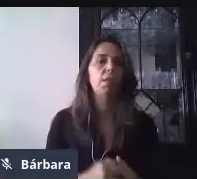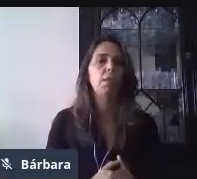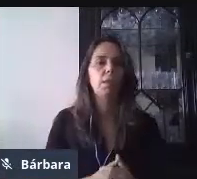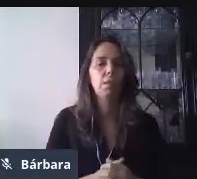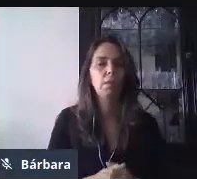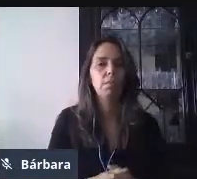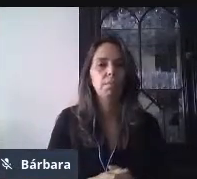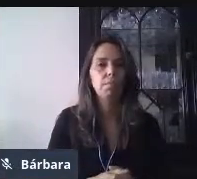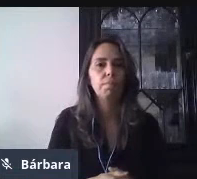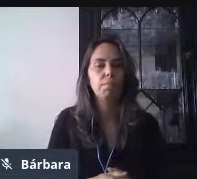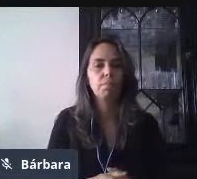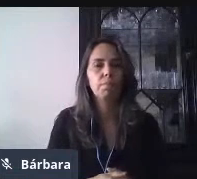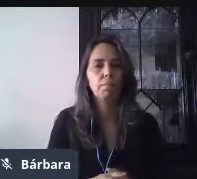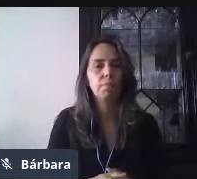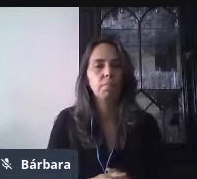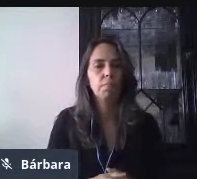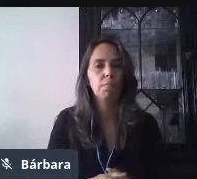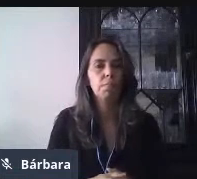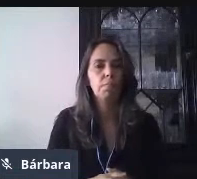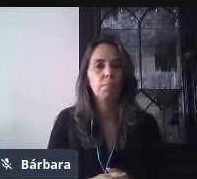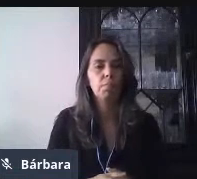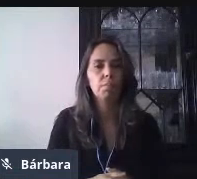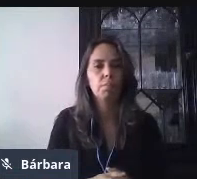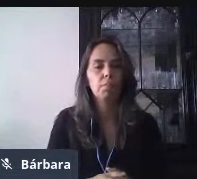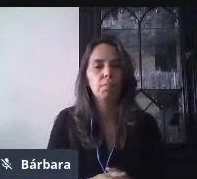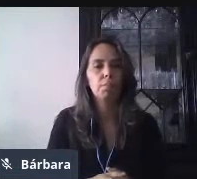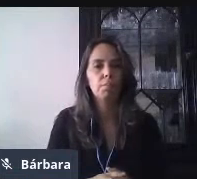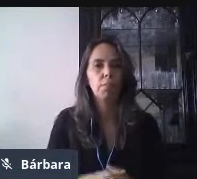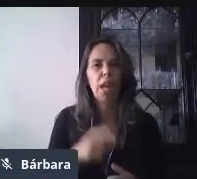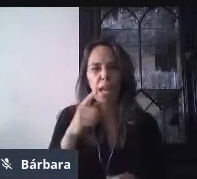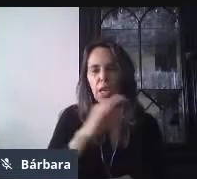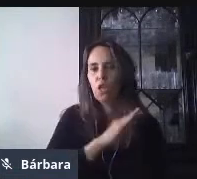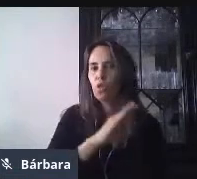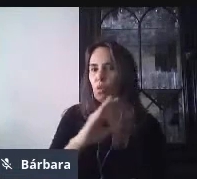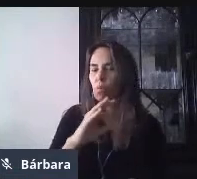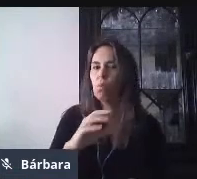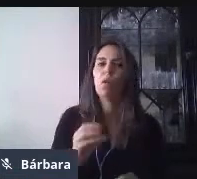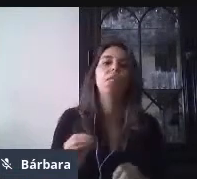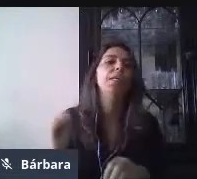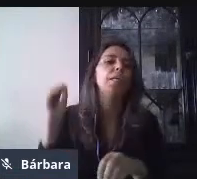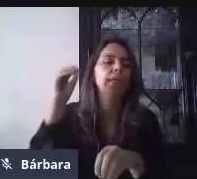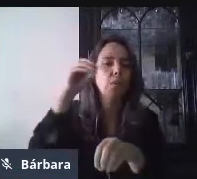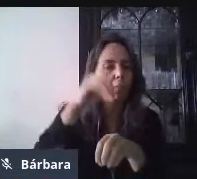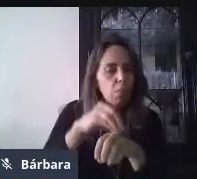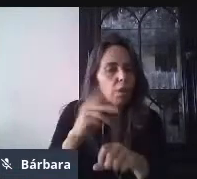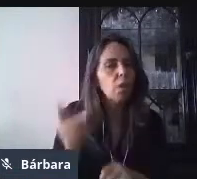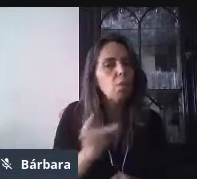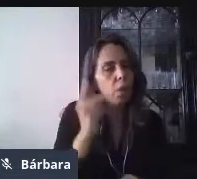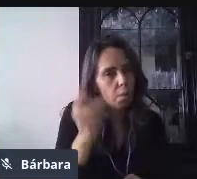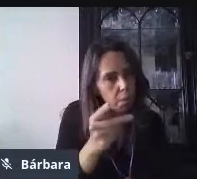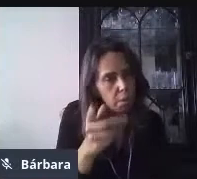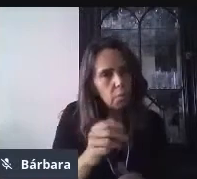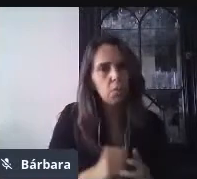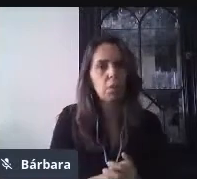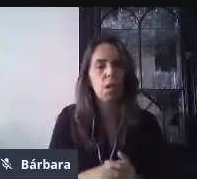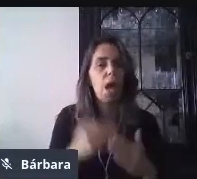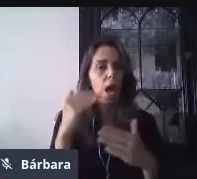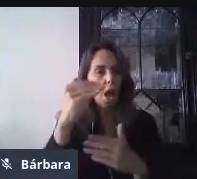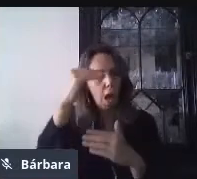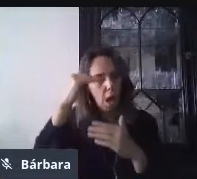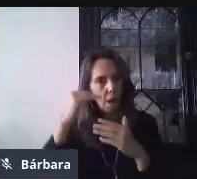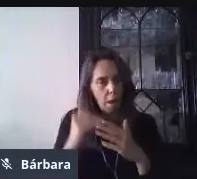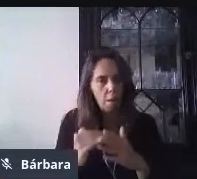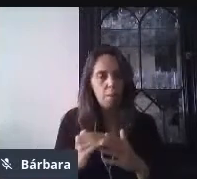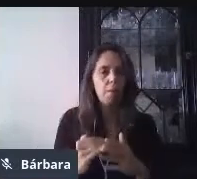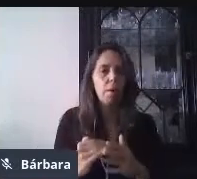que siempre nos iba a indicar agregar algo, en este caso agregar una nueva pregunta. Debajo, nos va a dar